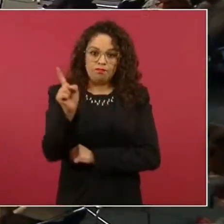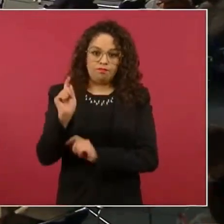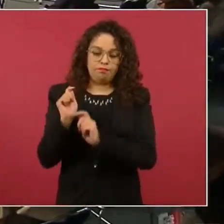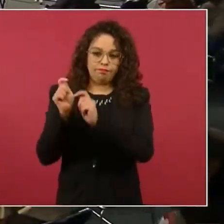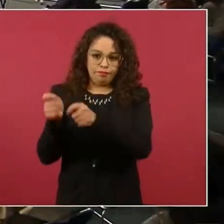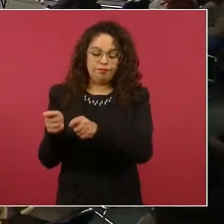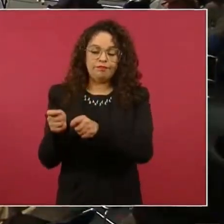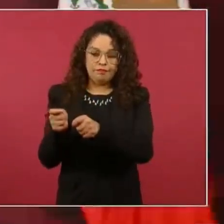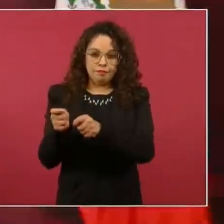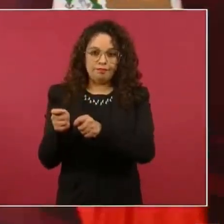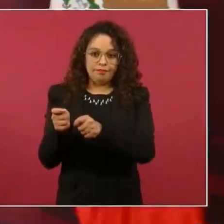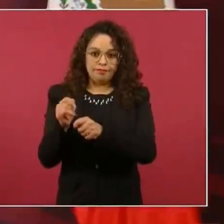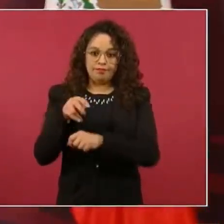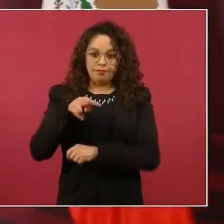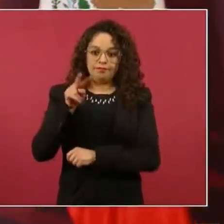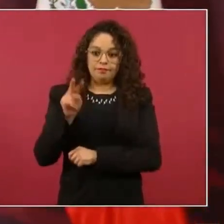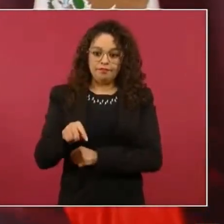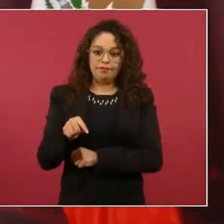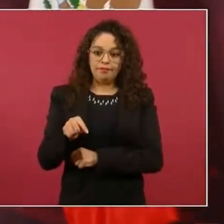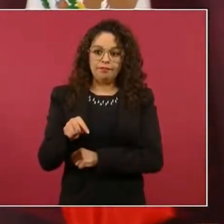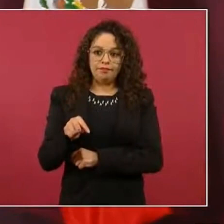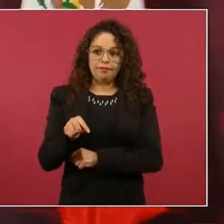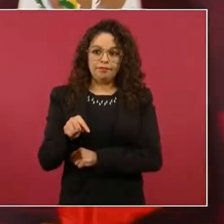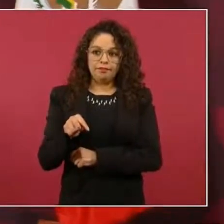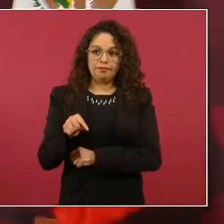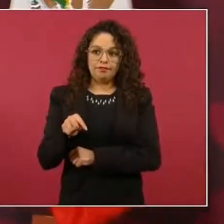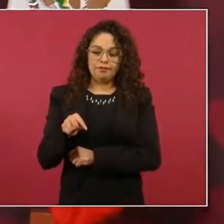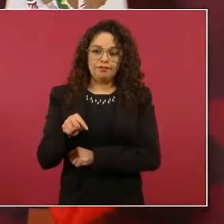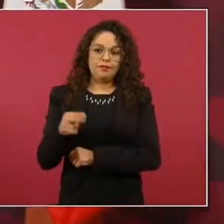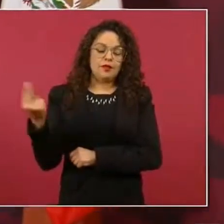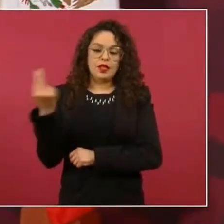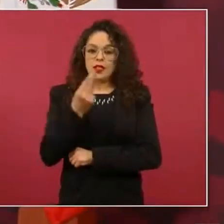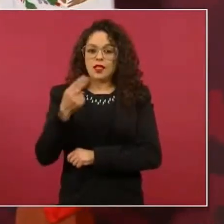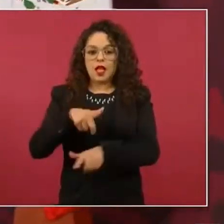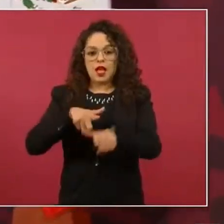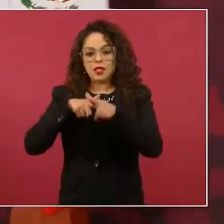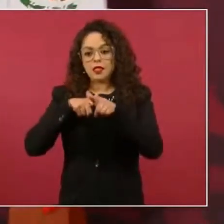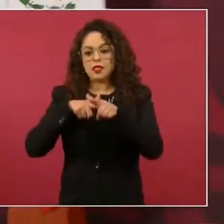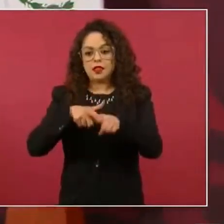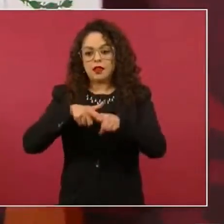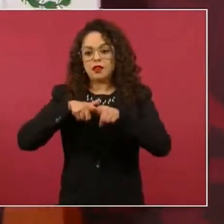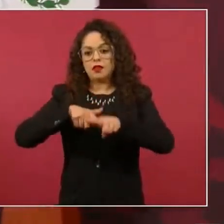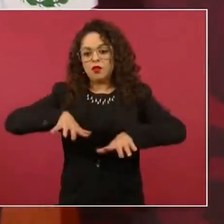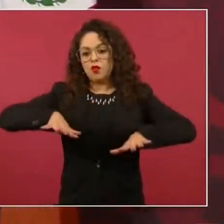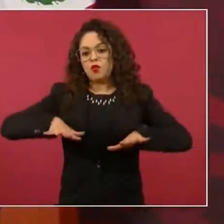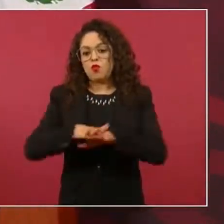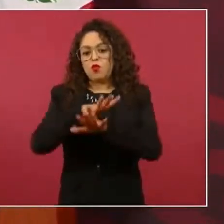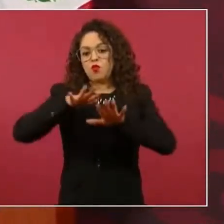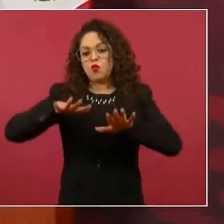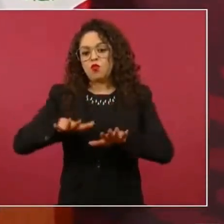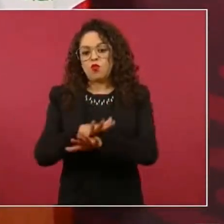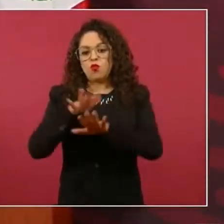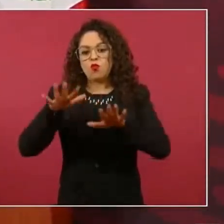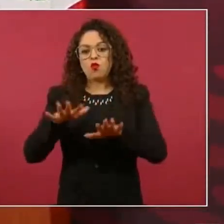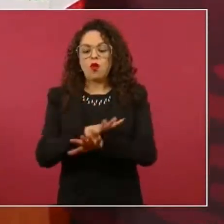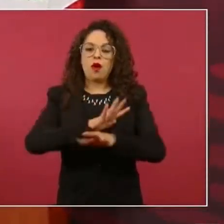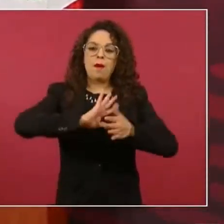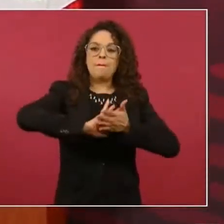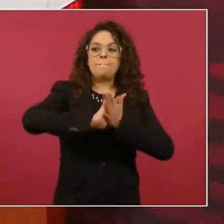Porque sí, este, tiene que continuar la transformación, tiene que continuar el proceso